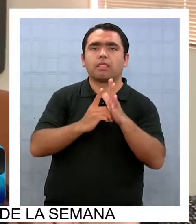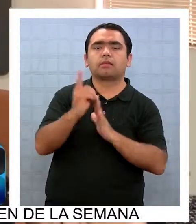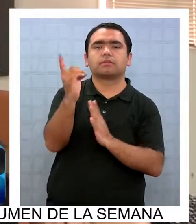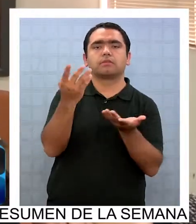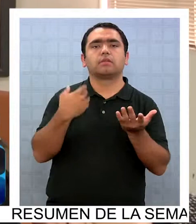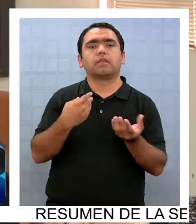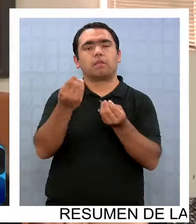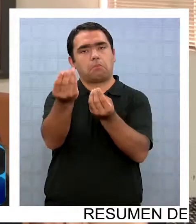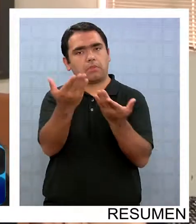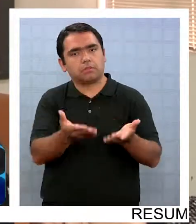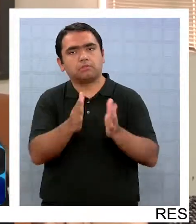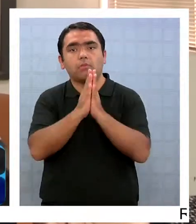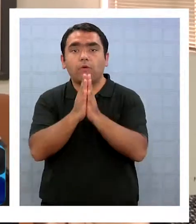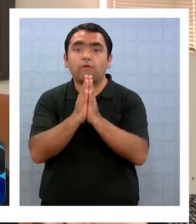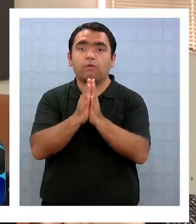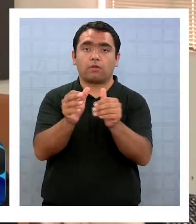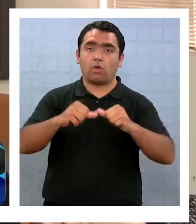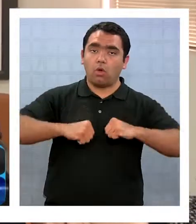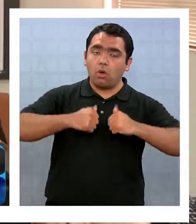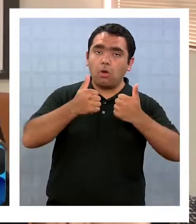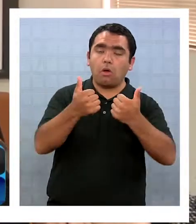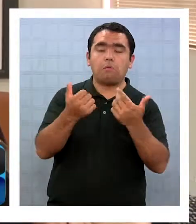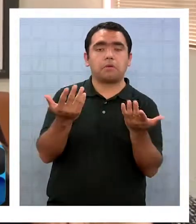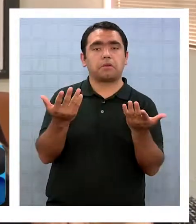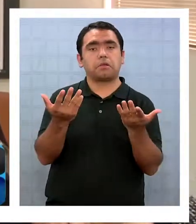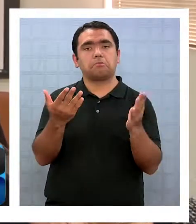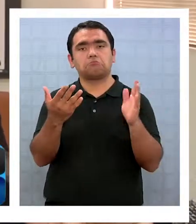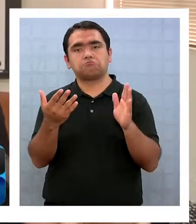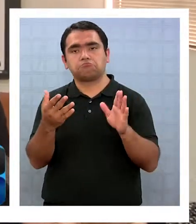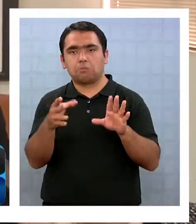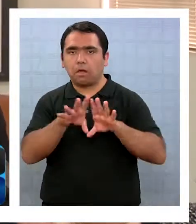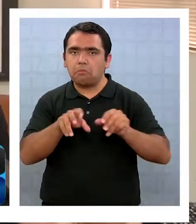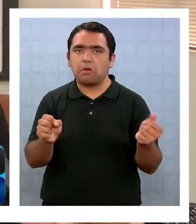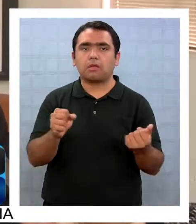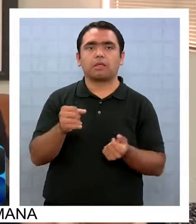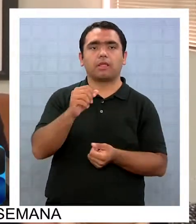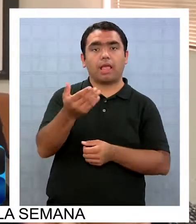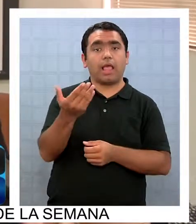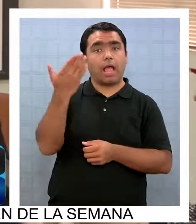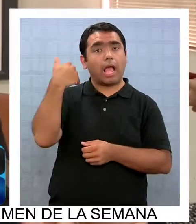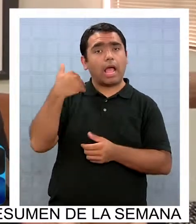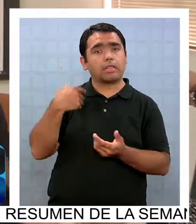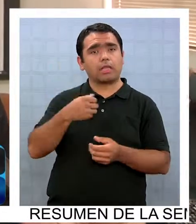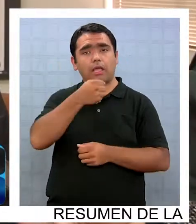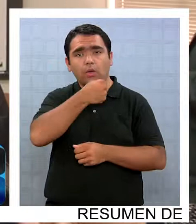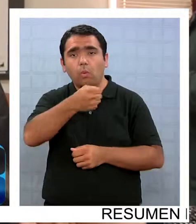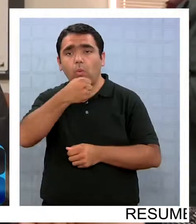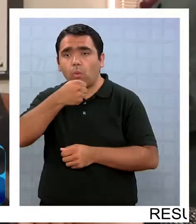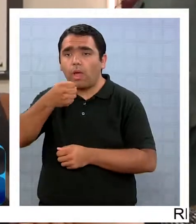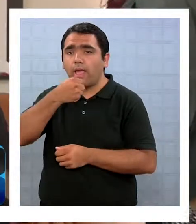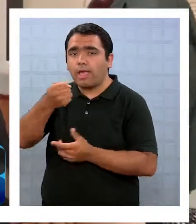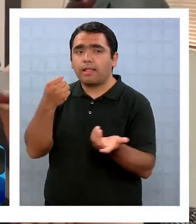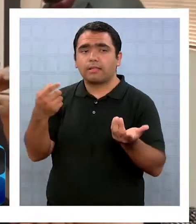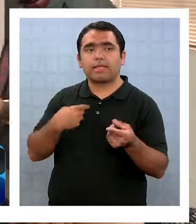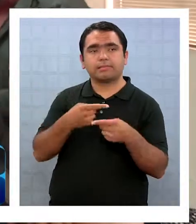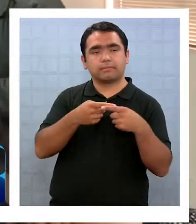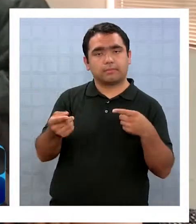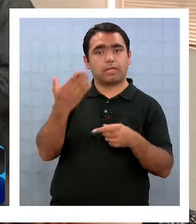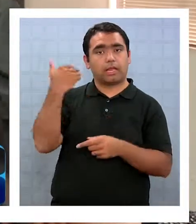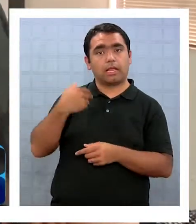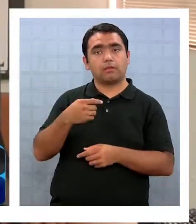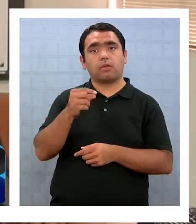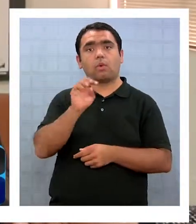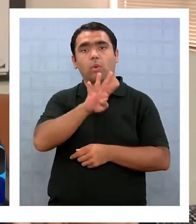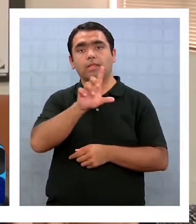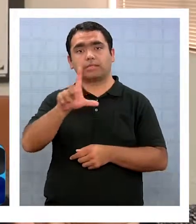invitación es a que los jóvenes se comprometan. Nosotros en esta región, según la última encuesta nacional de juventud, según lo decíamos la semana pasada, hay un 47